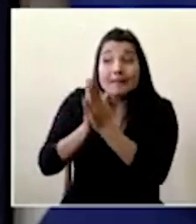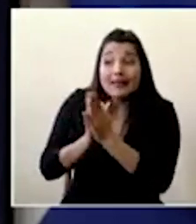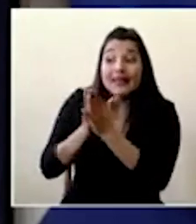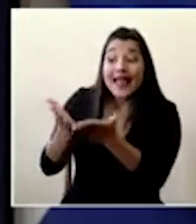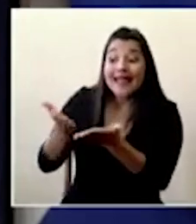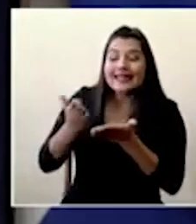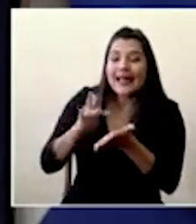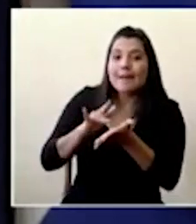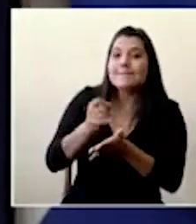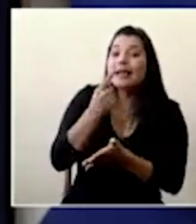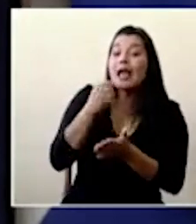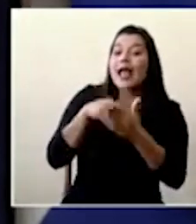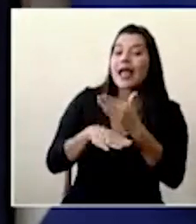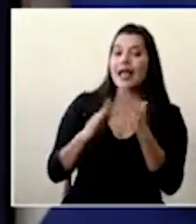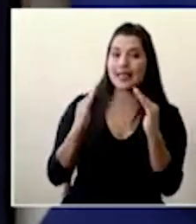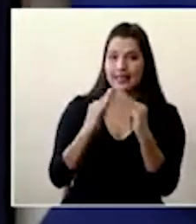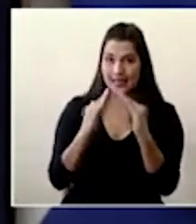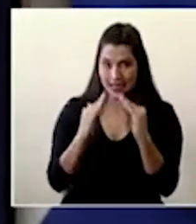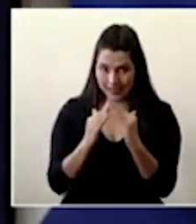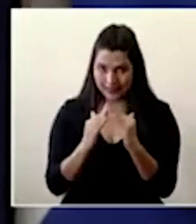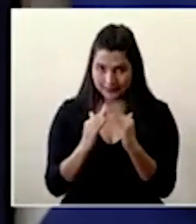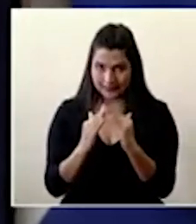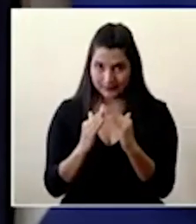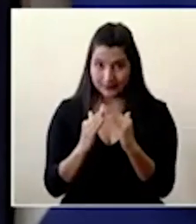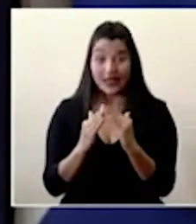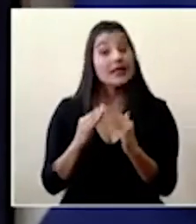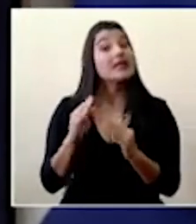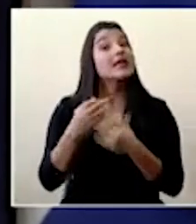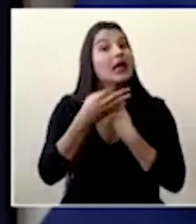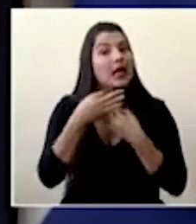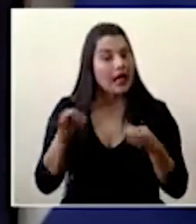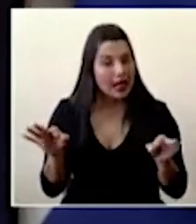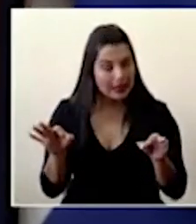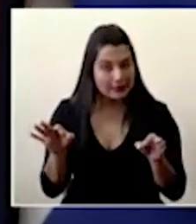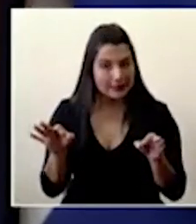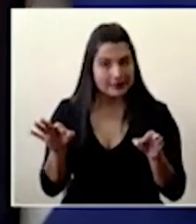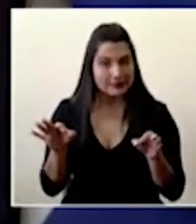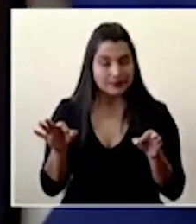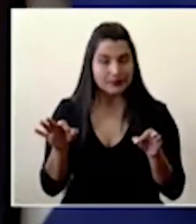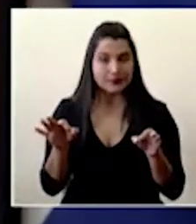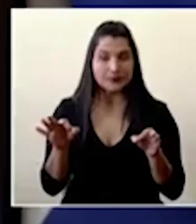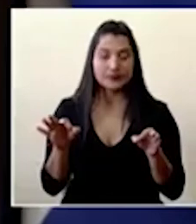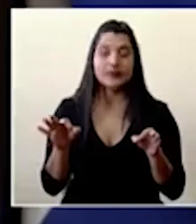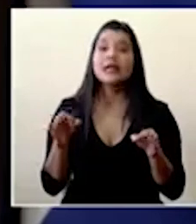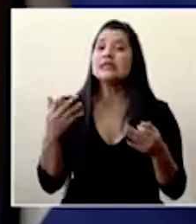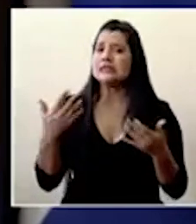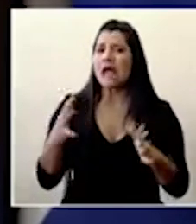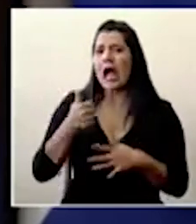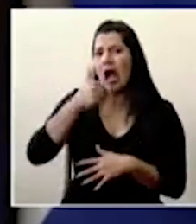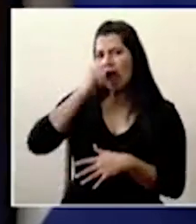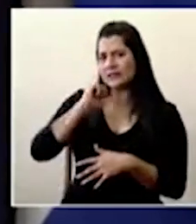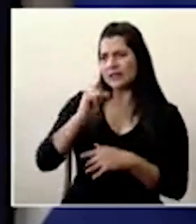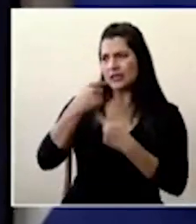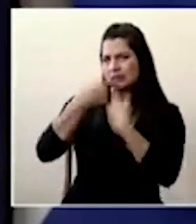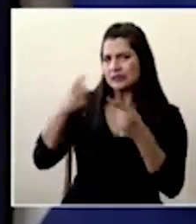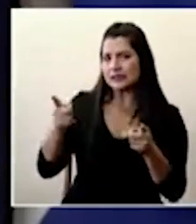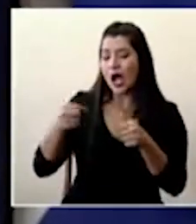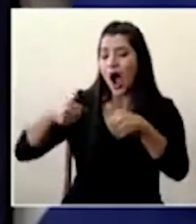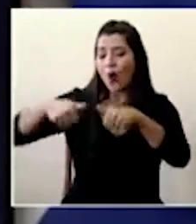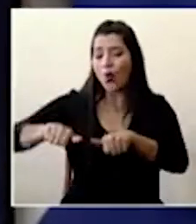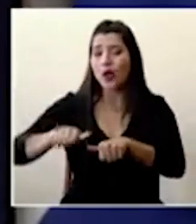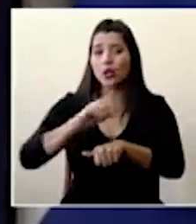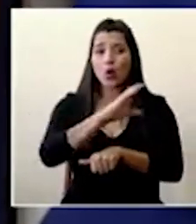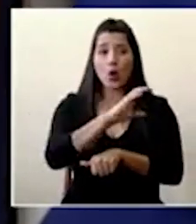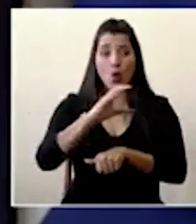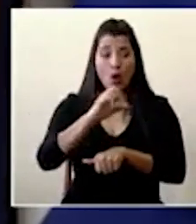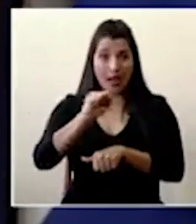a domicilio de medicamentos de forma gratuita, mediante lo que ya anunciamos ayer, que es el convenio entre la caja,